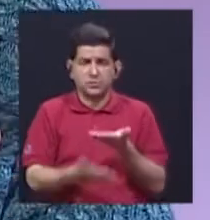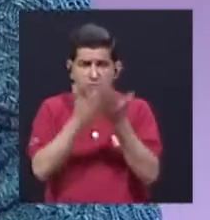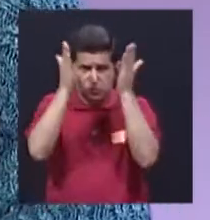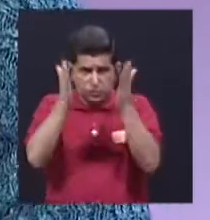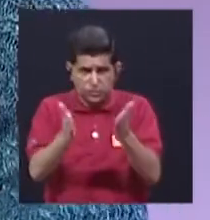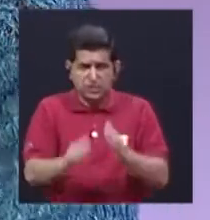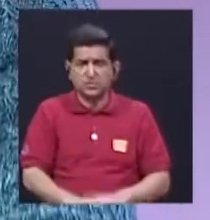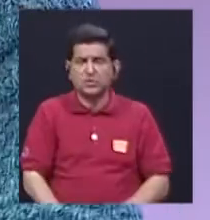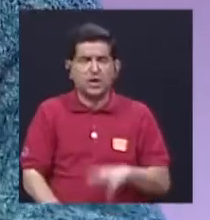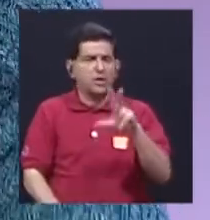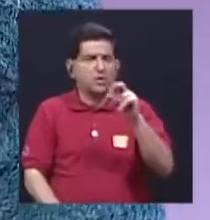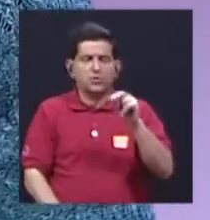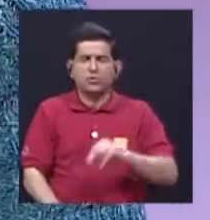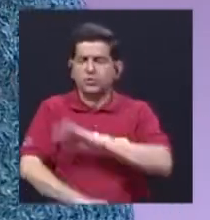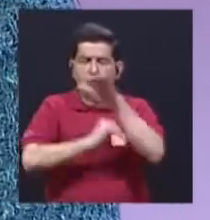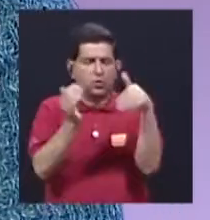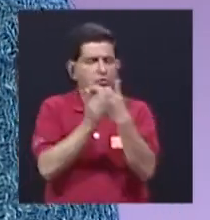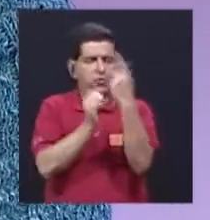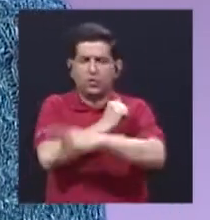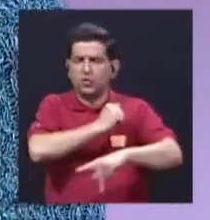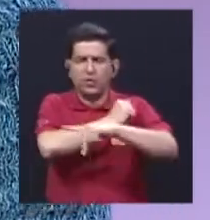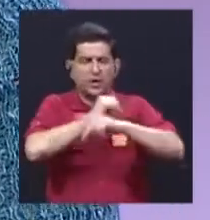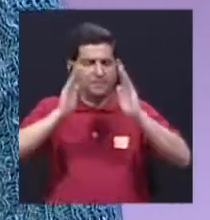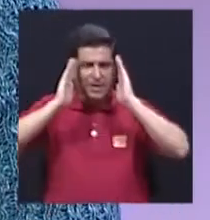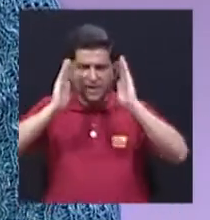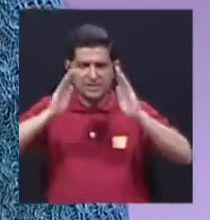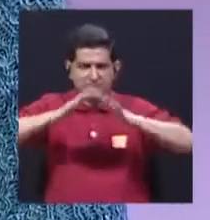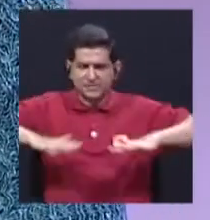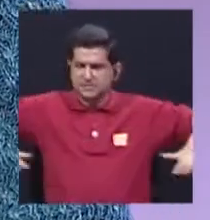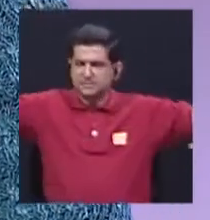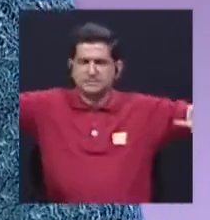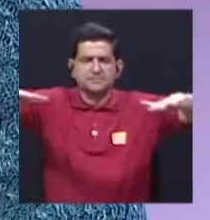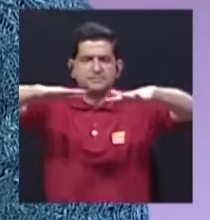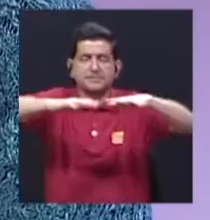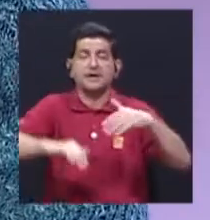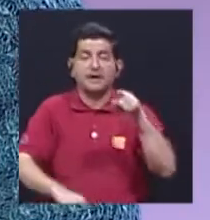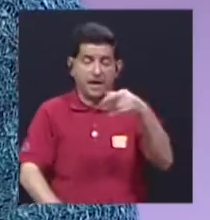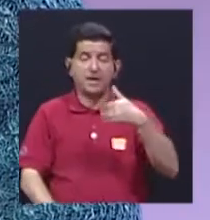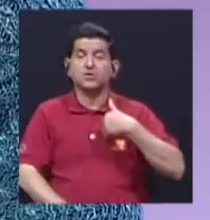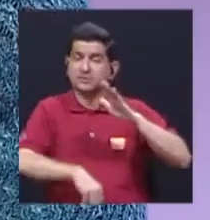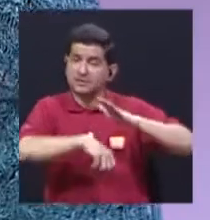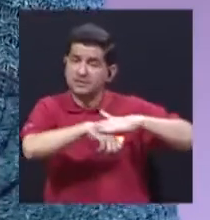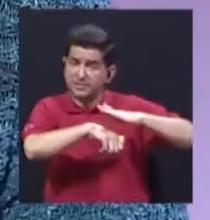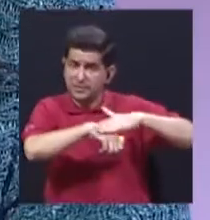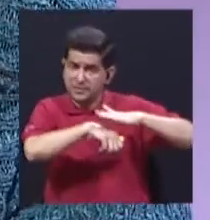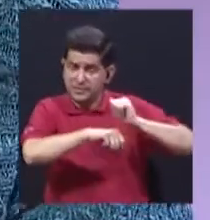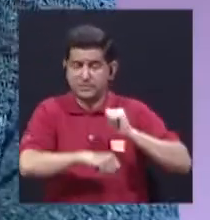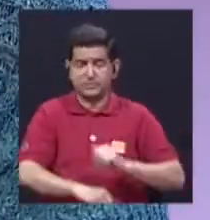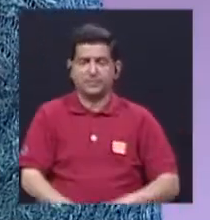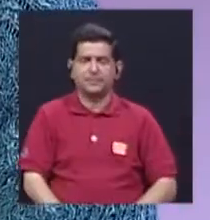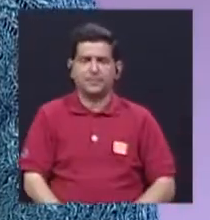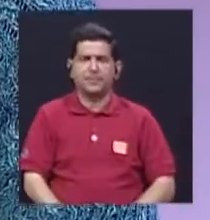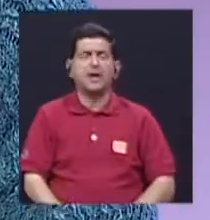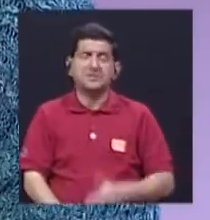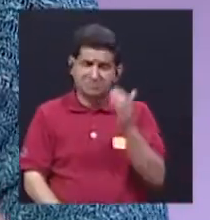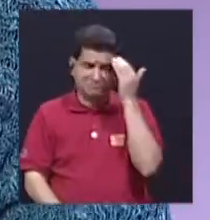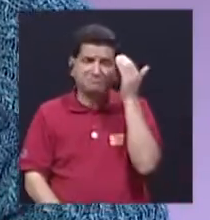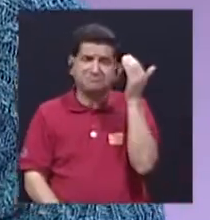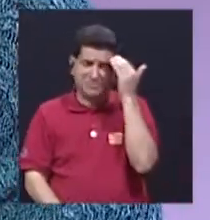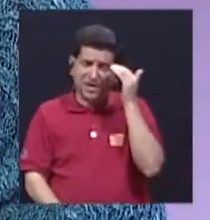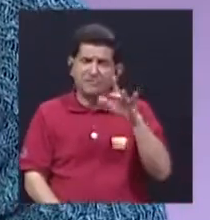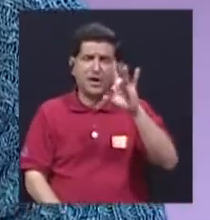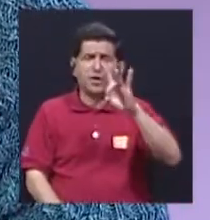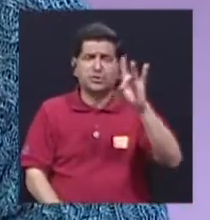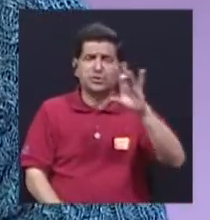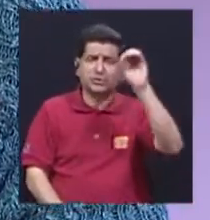cubriendo la territorialidad para la cual tienen permiso, aún reconociendo que el